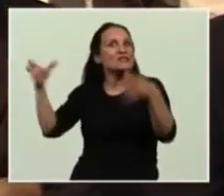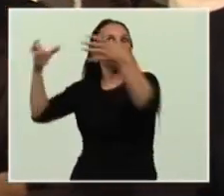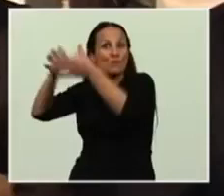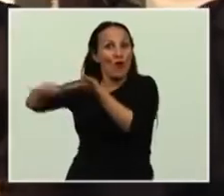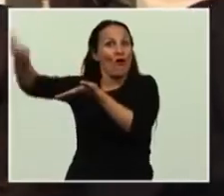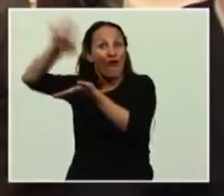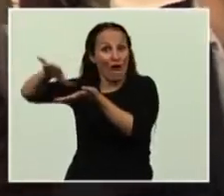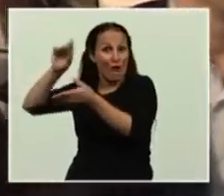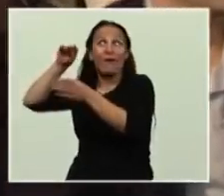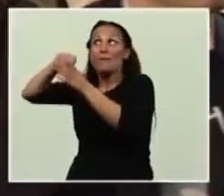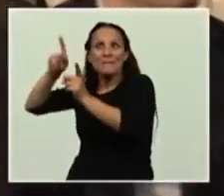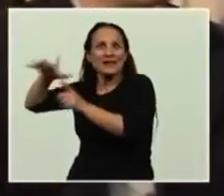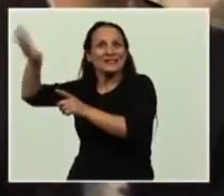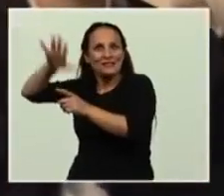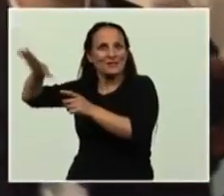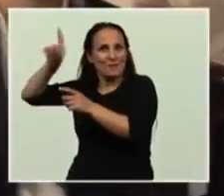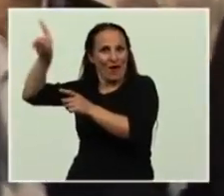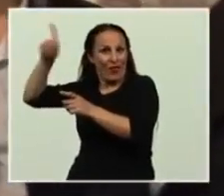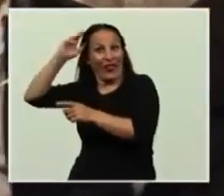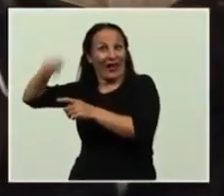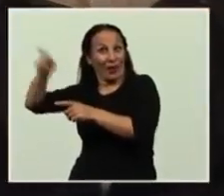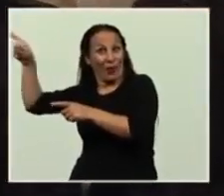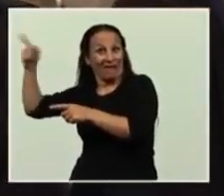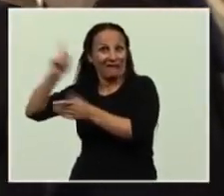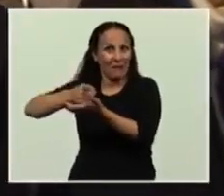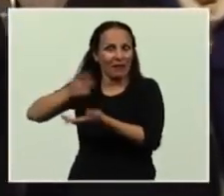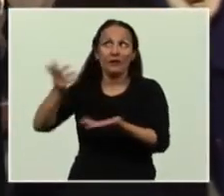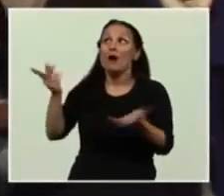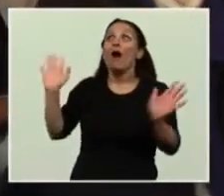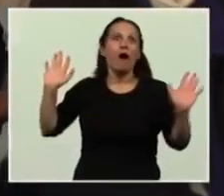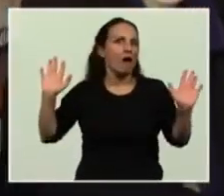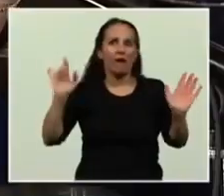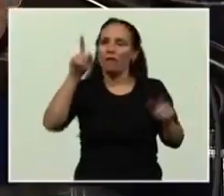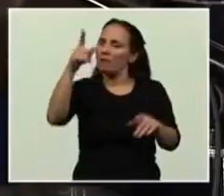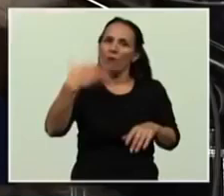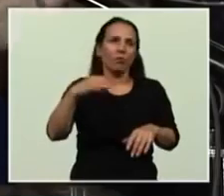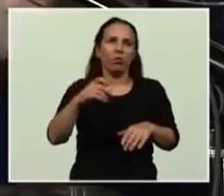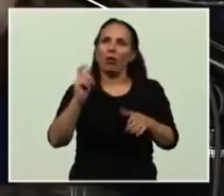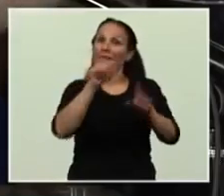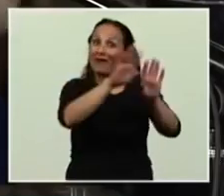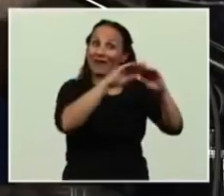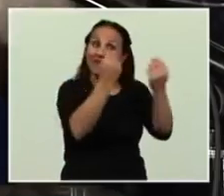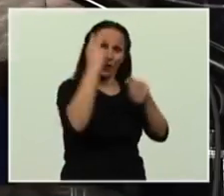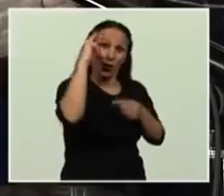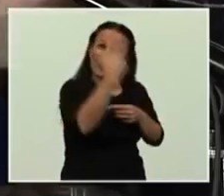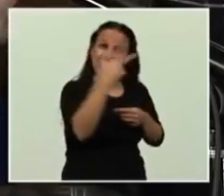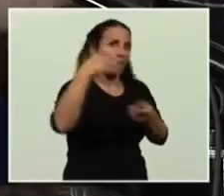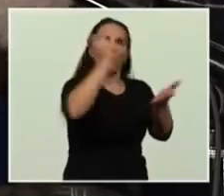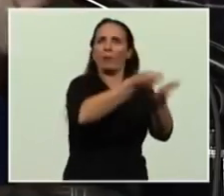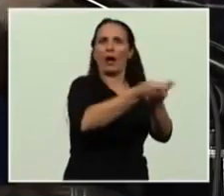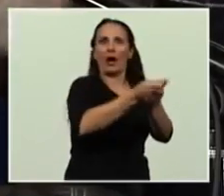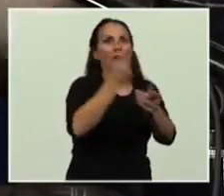jurisdicción, dijera, ah, no, entonces también tienen que pagarle al otro 93%